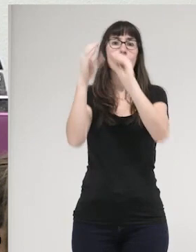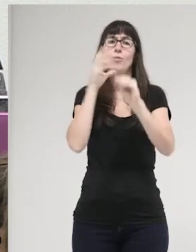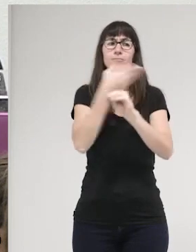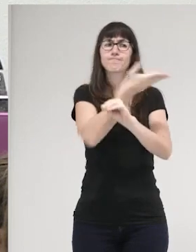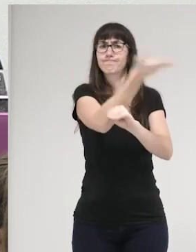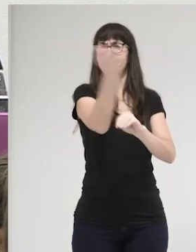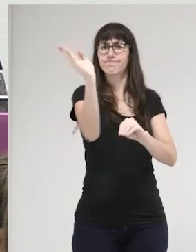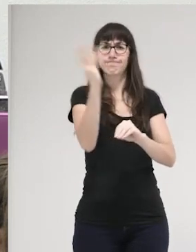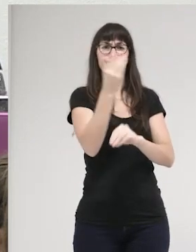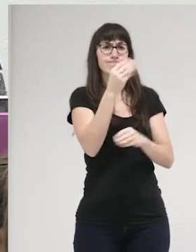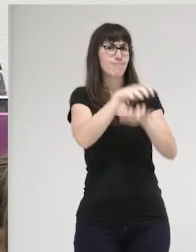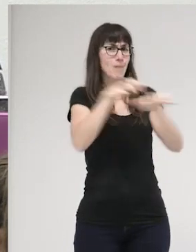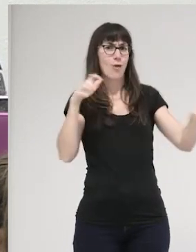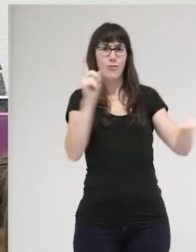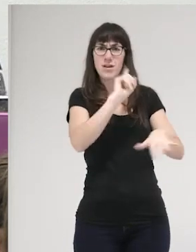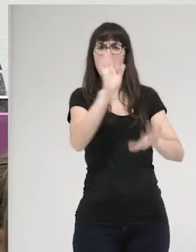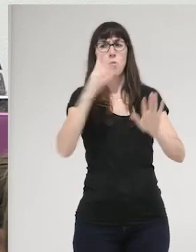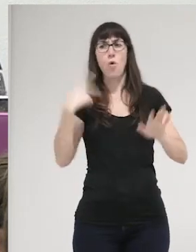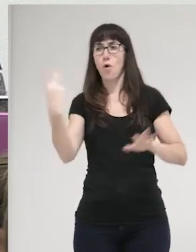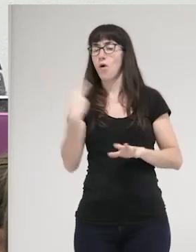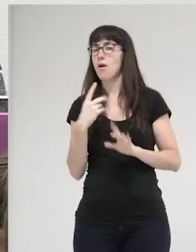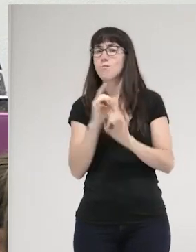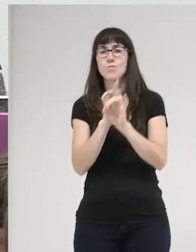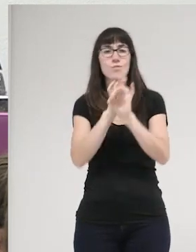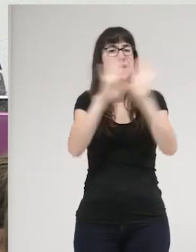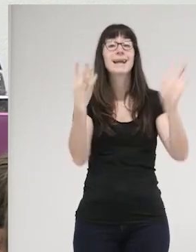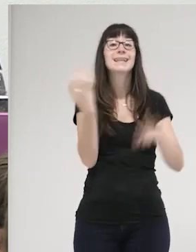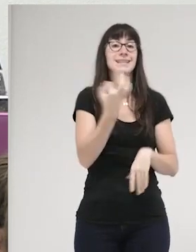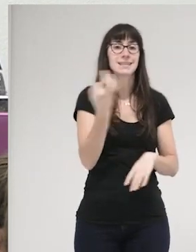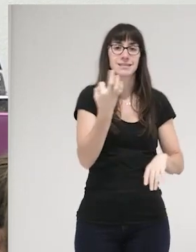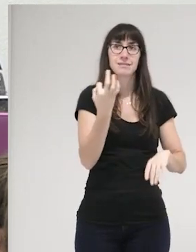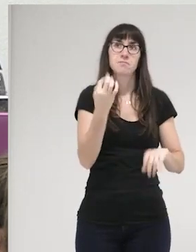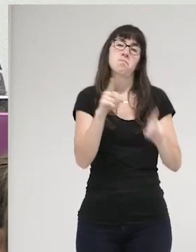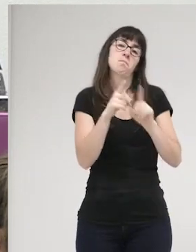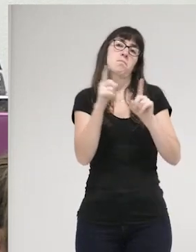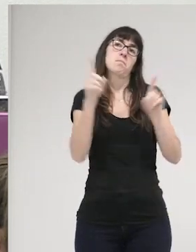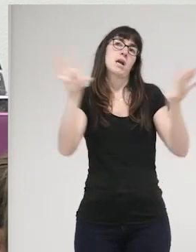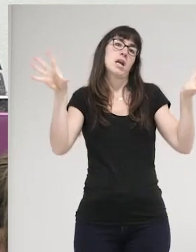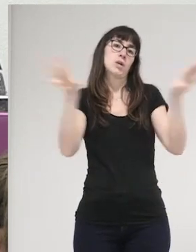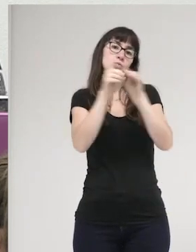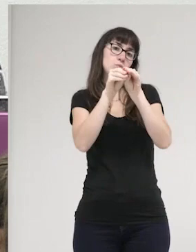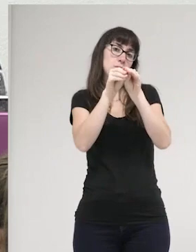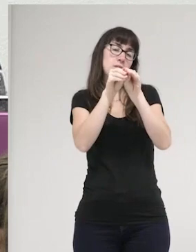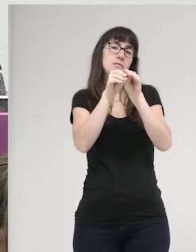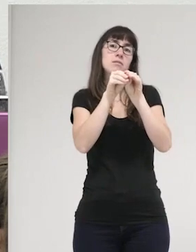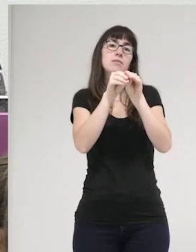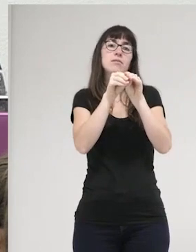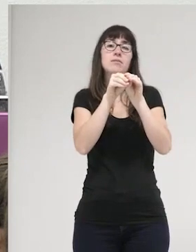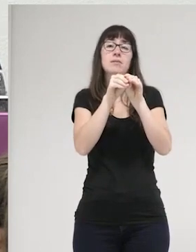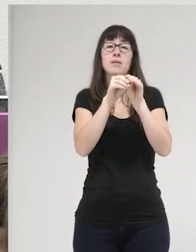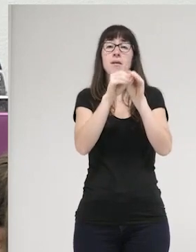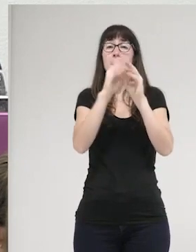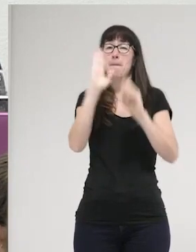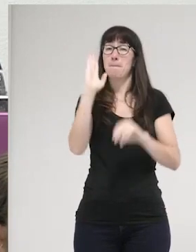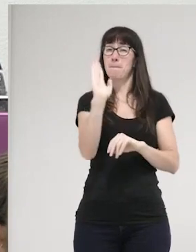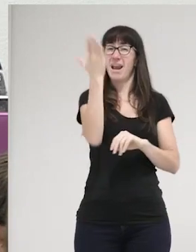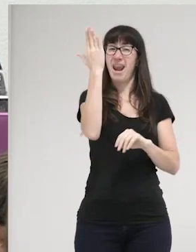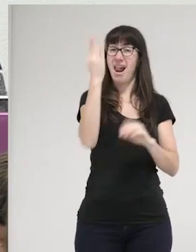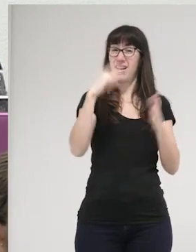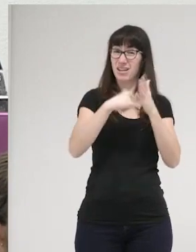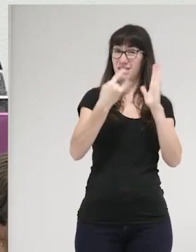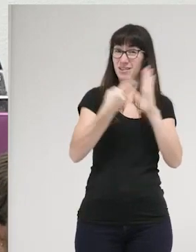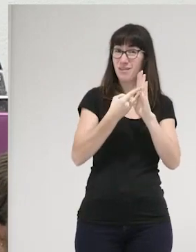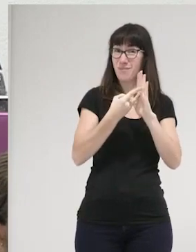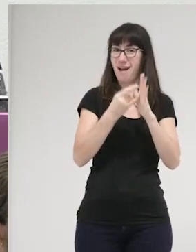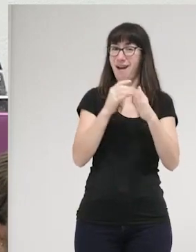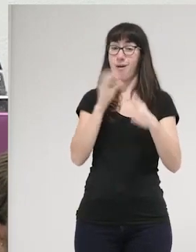no muy extendida, pero que para nosotras es muy clara y que se podía resumir en que el sistema penal no es buen aliado de las